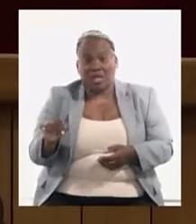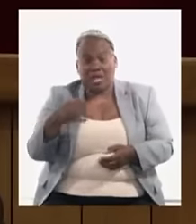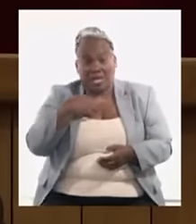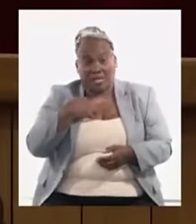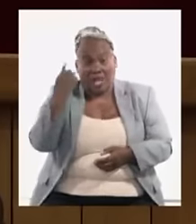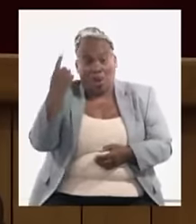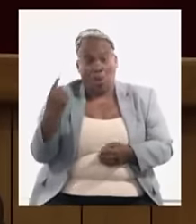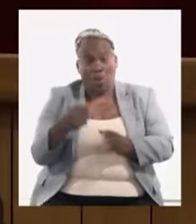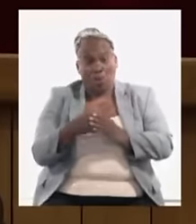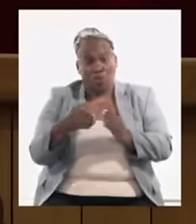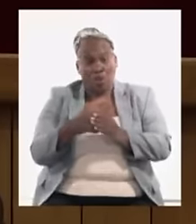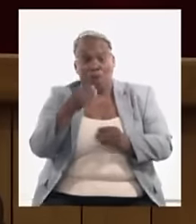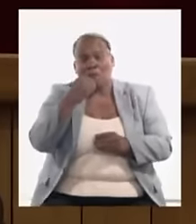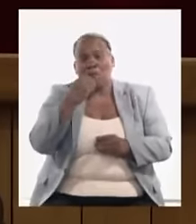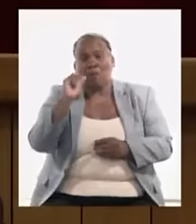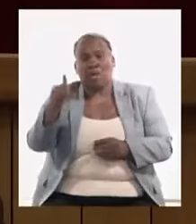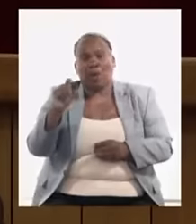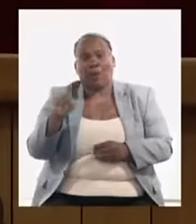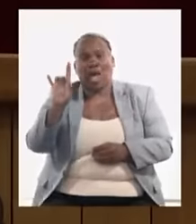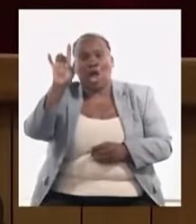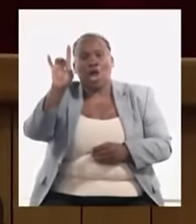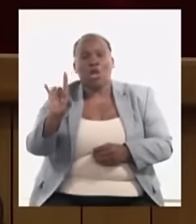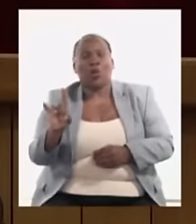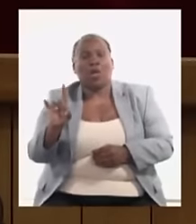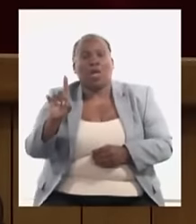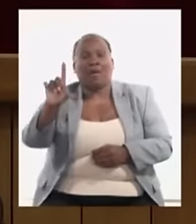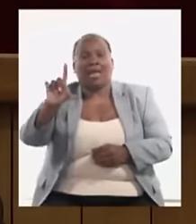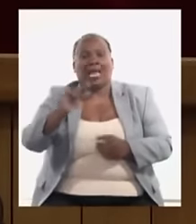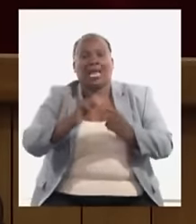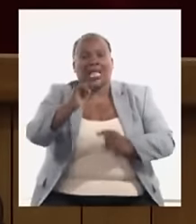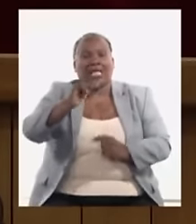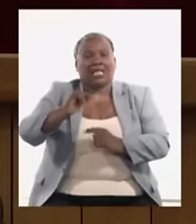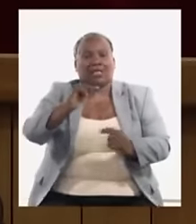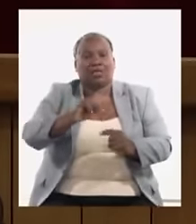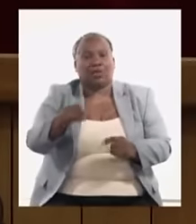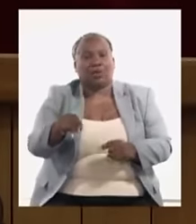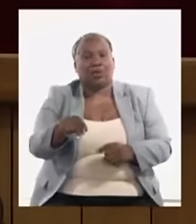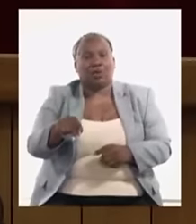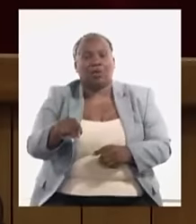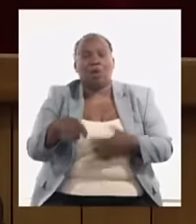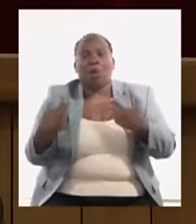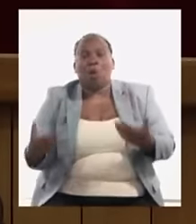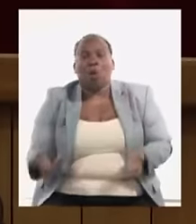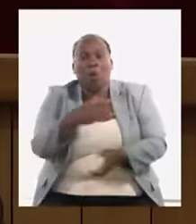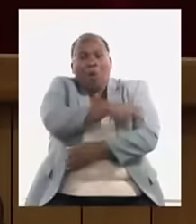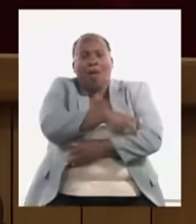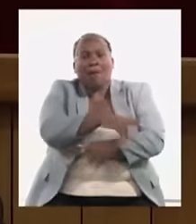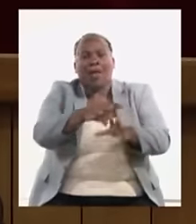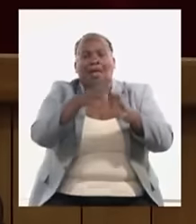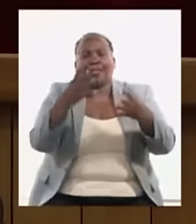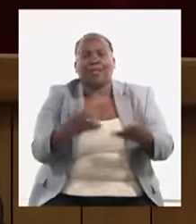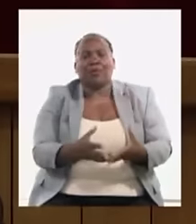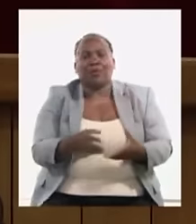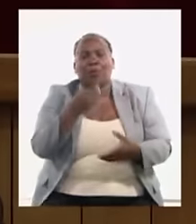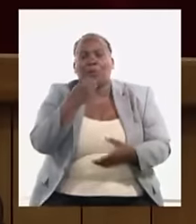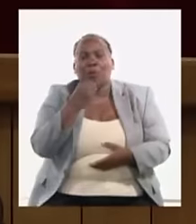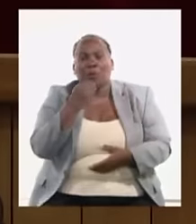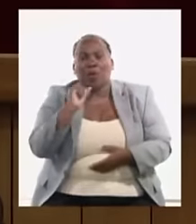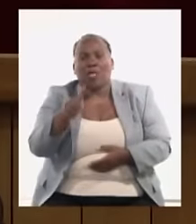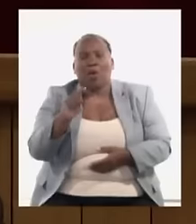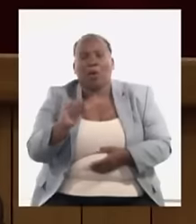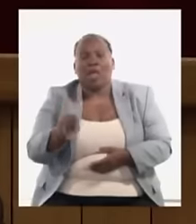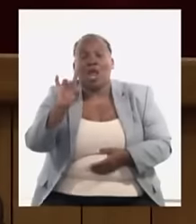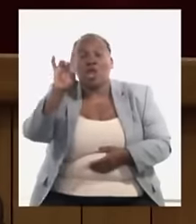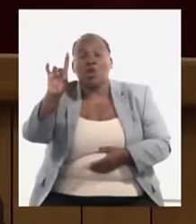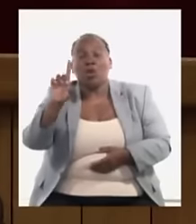un dólar puede comprar nueve litros de gasolina en este país busque qué país del mundo se puede comprar nueve litros de gasolina con un